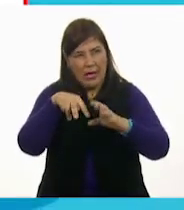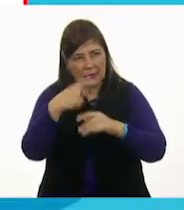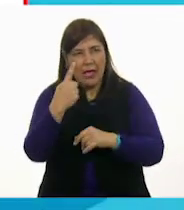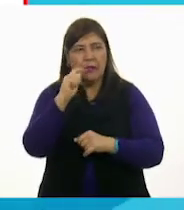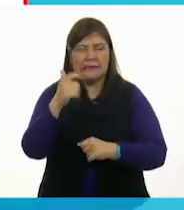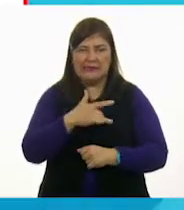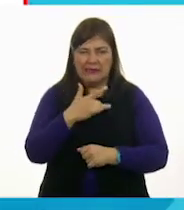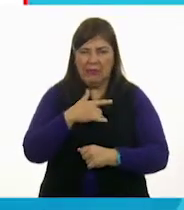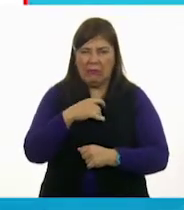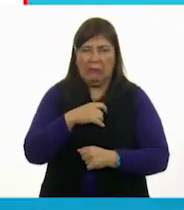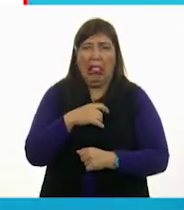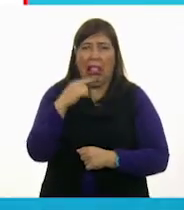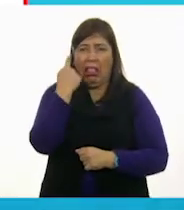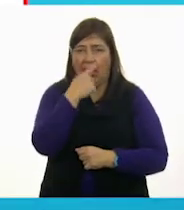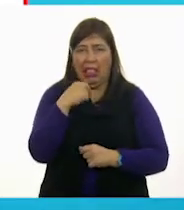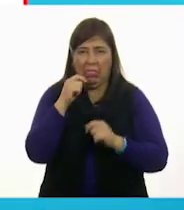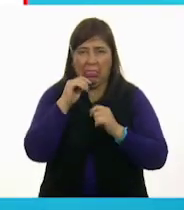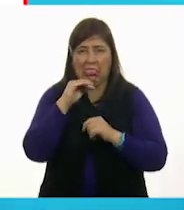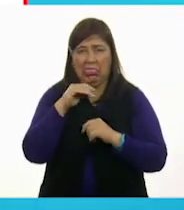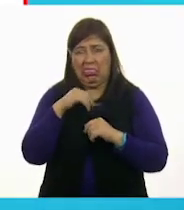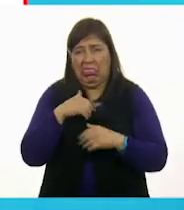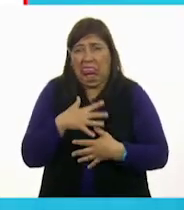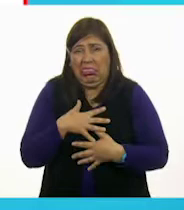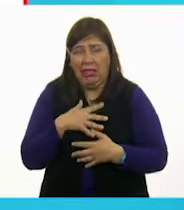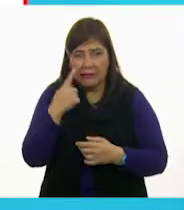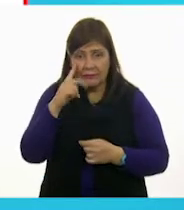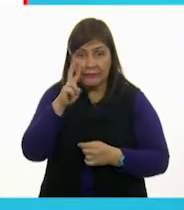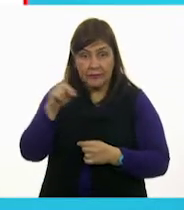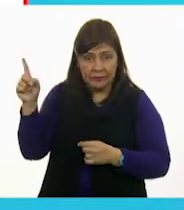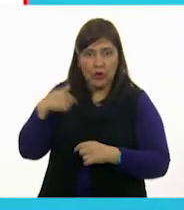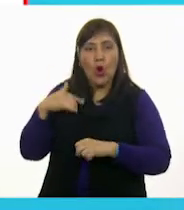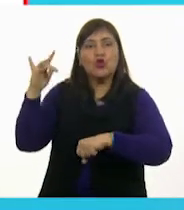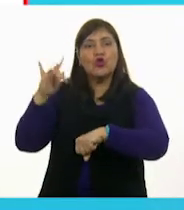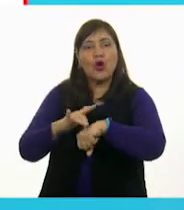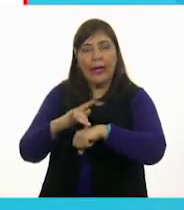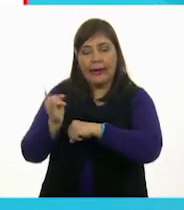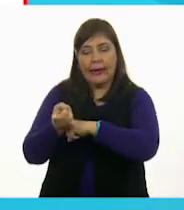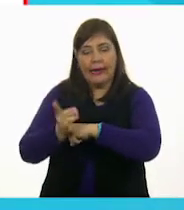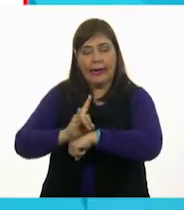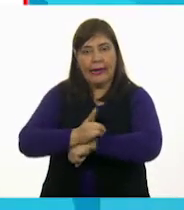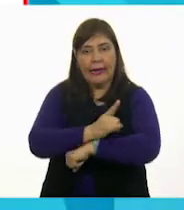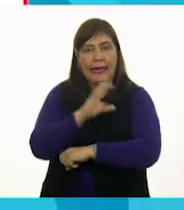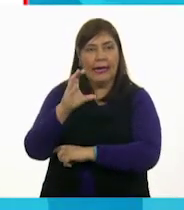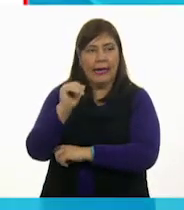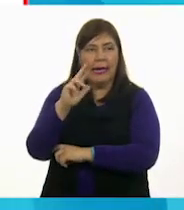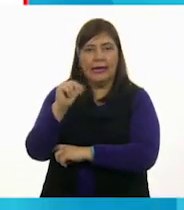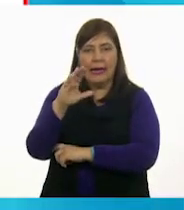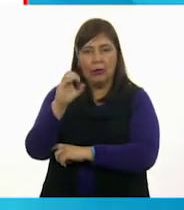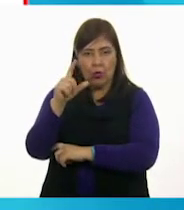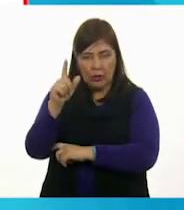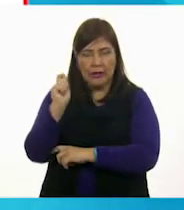tienes toda la razón. Cuando toqué accidentalmente un caracol, sentí...